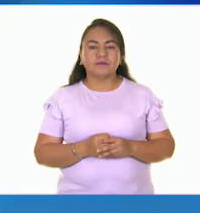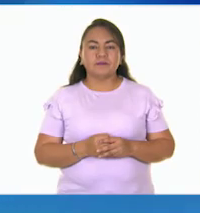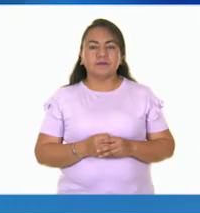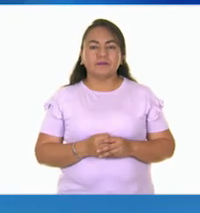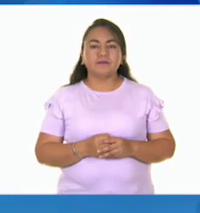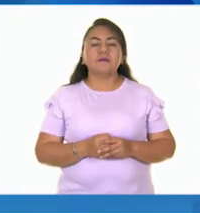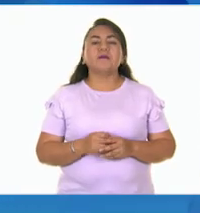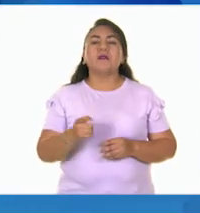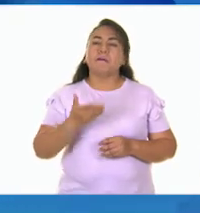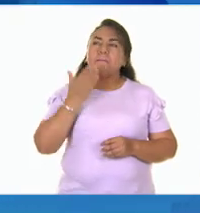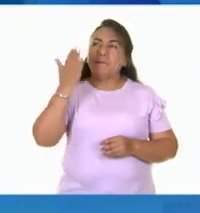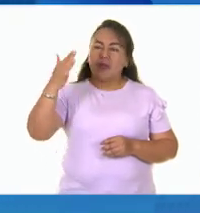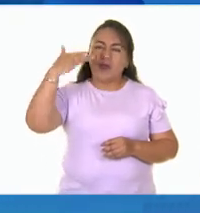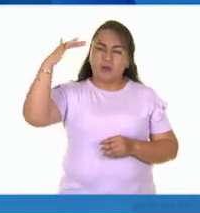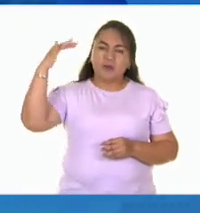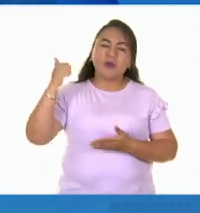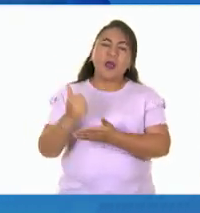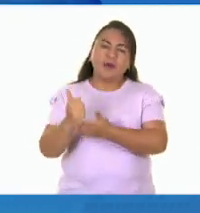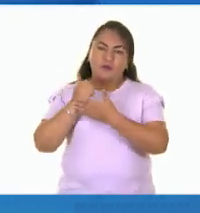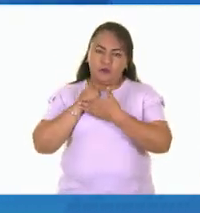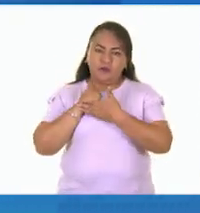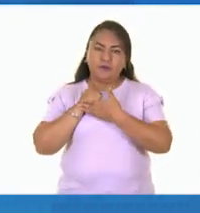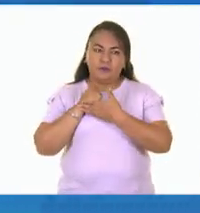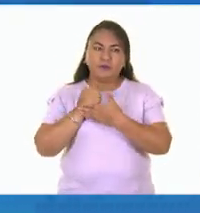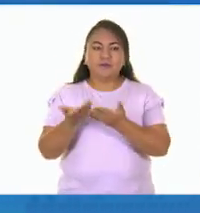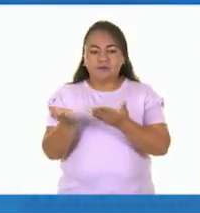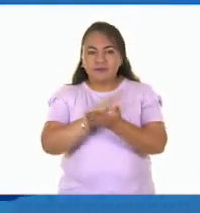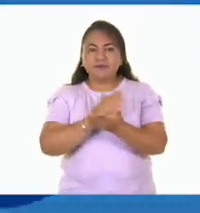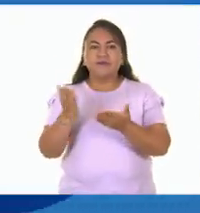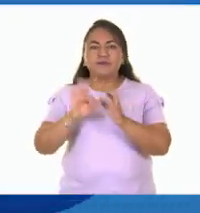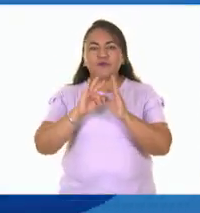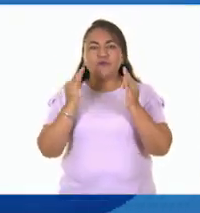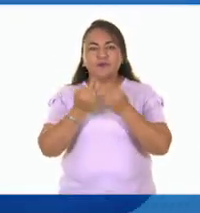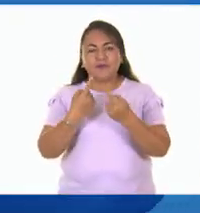Pídele a un adulto que te ayude a hacer esta labor.